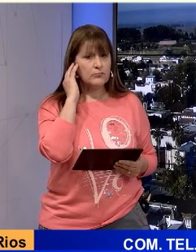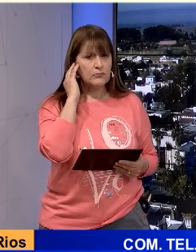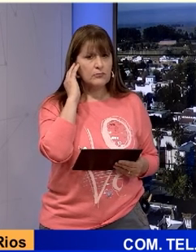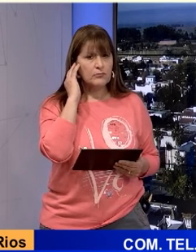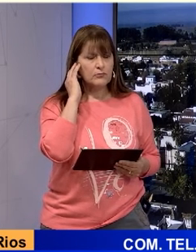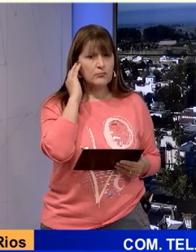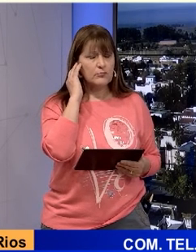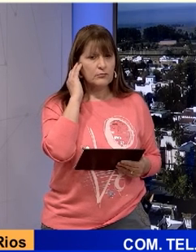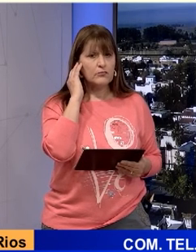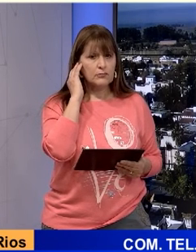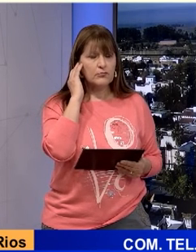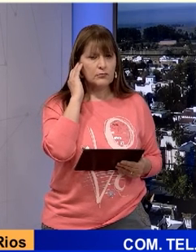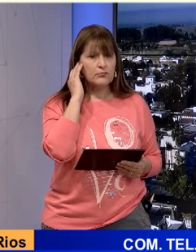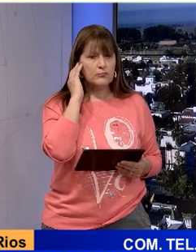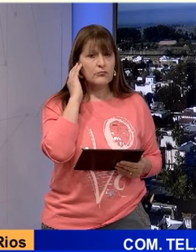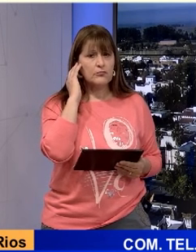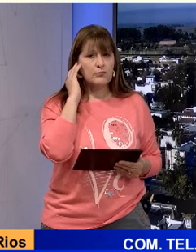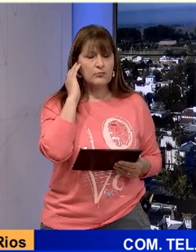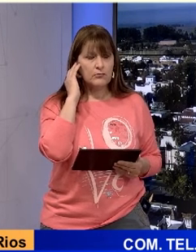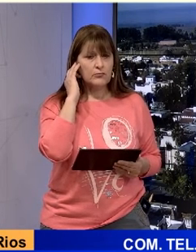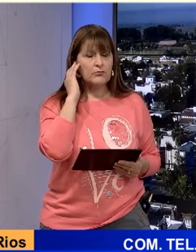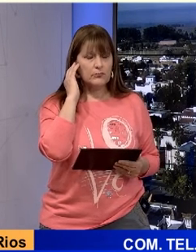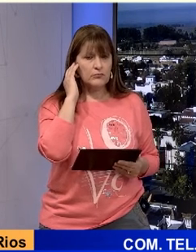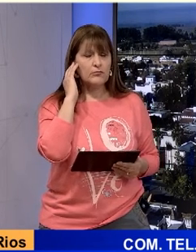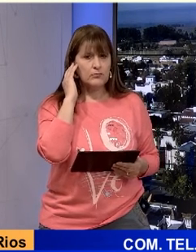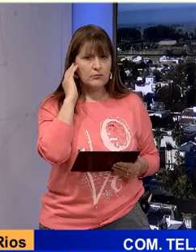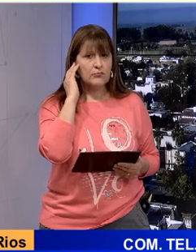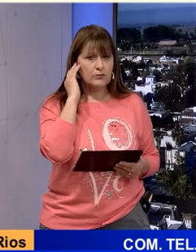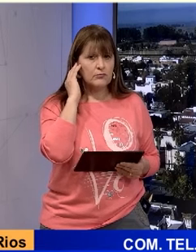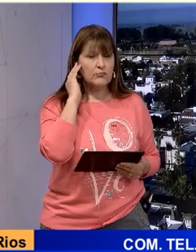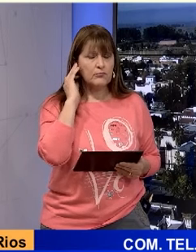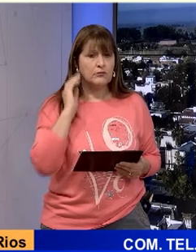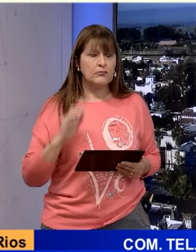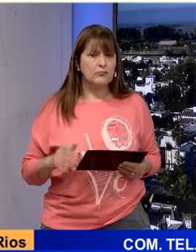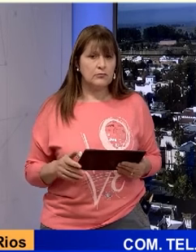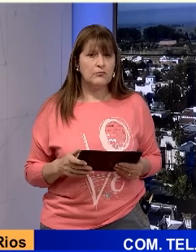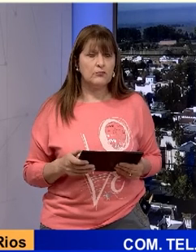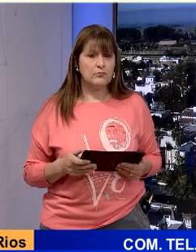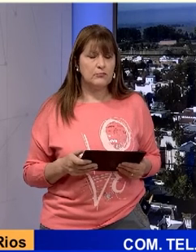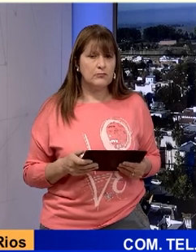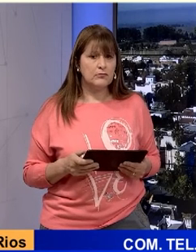garantía, estaban los abogados defensores, justamente con una operación y en curso,